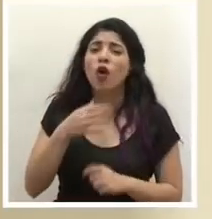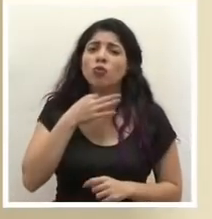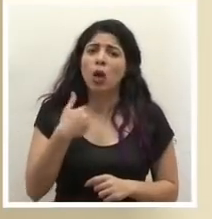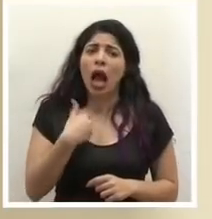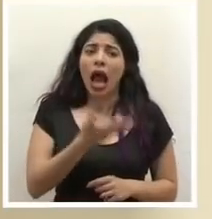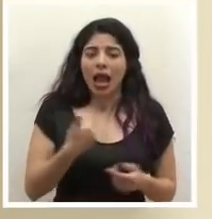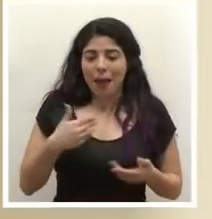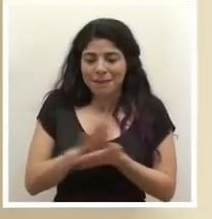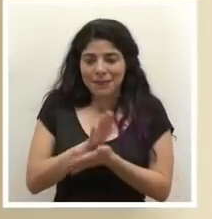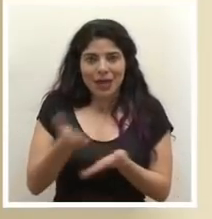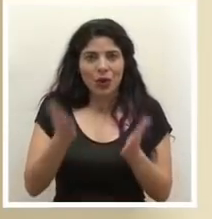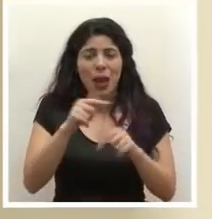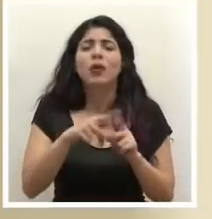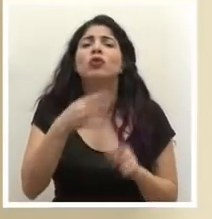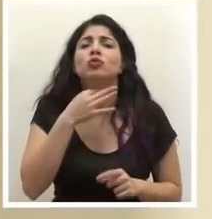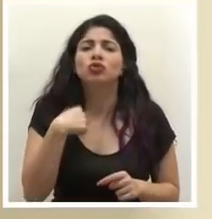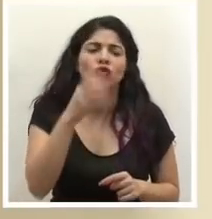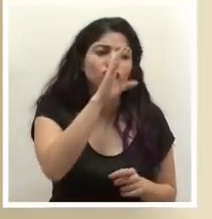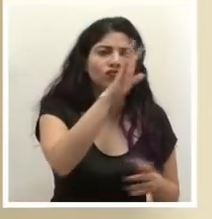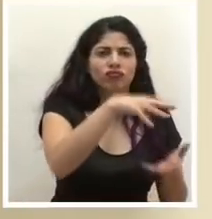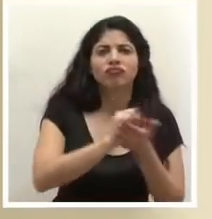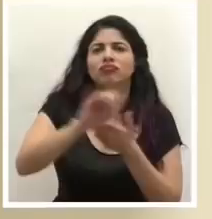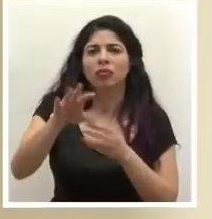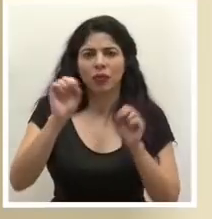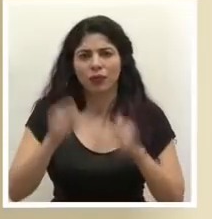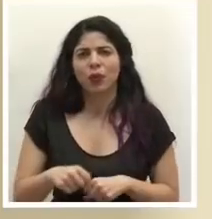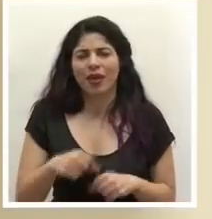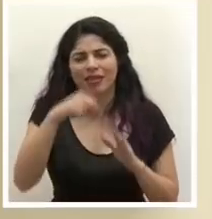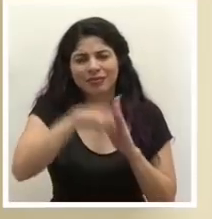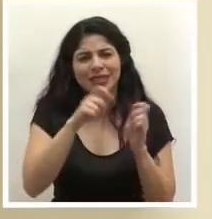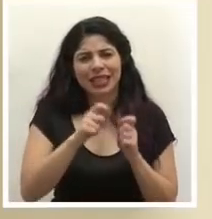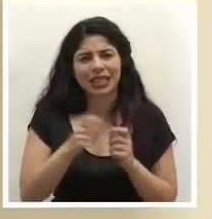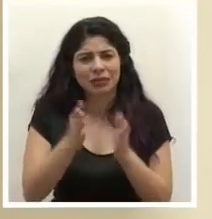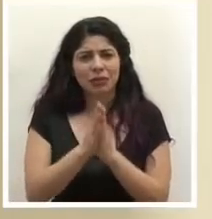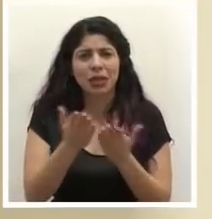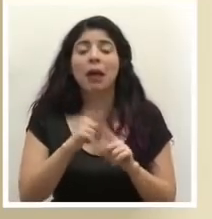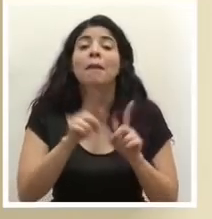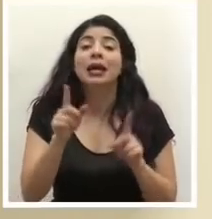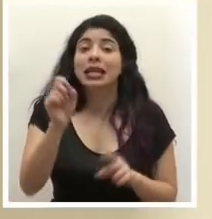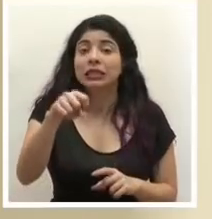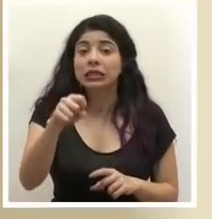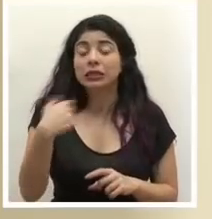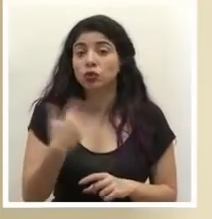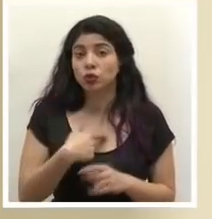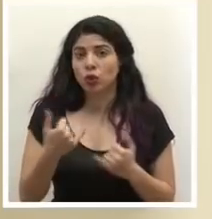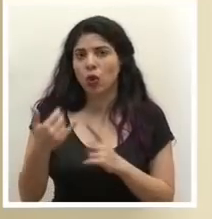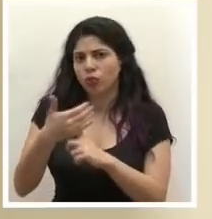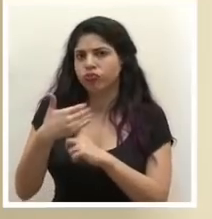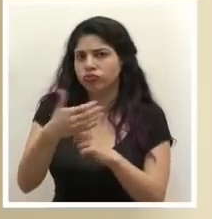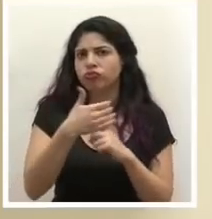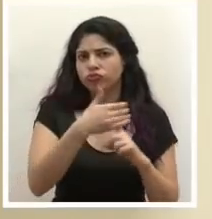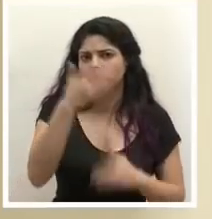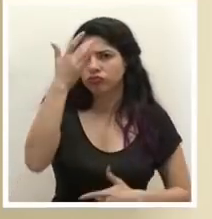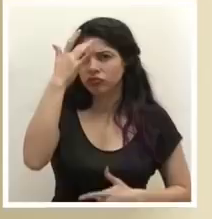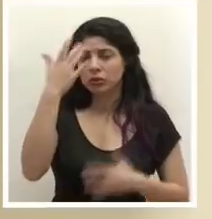tenemos no lo tengo acá a mano pero con mucho gusto se los hemos llegado ahora después con todo el detalle que está pidiendo pero si estamos haciendo la contención de los casos allá